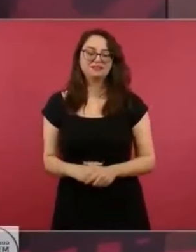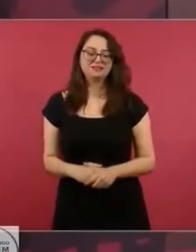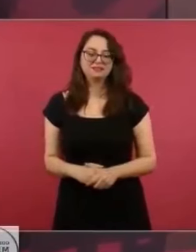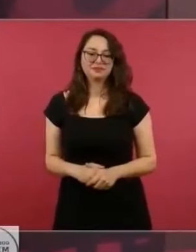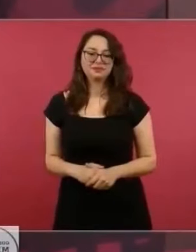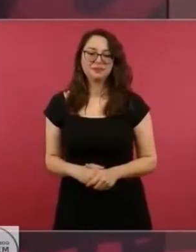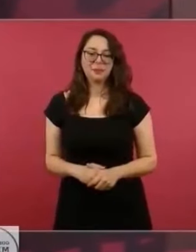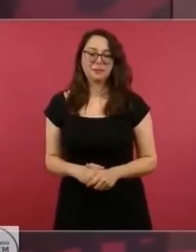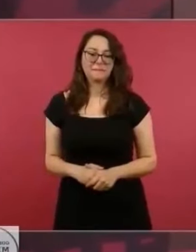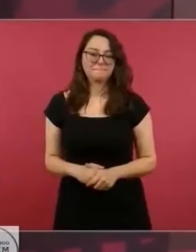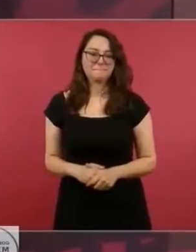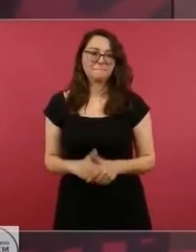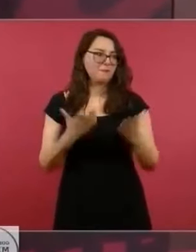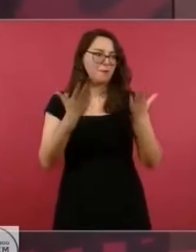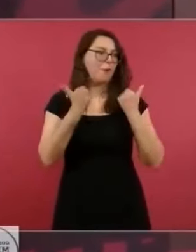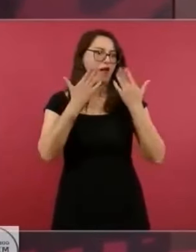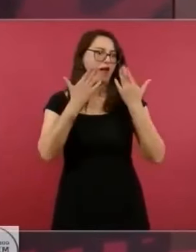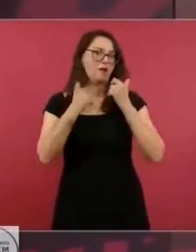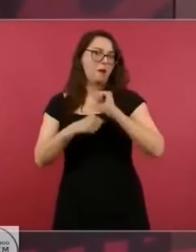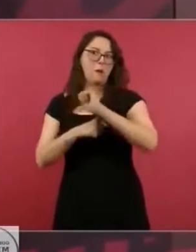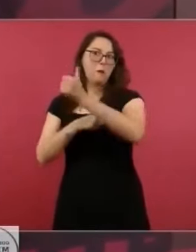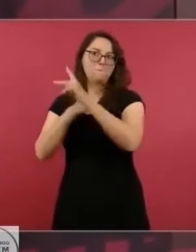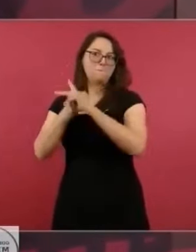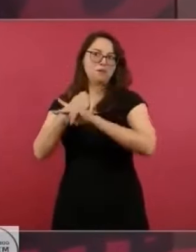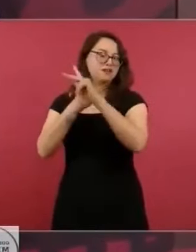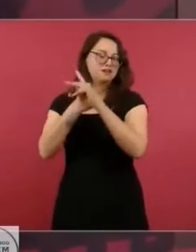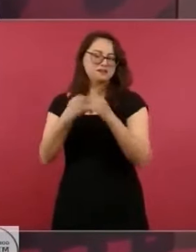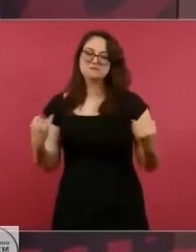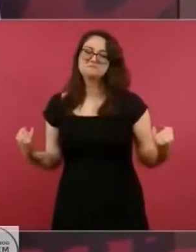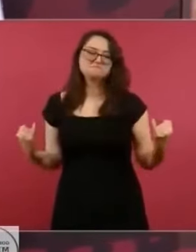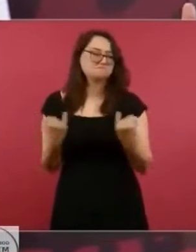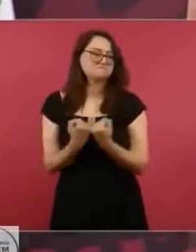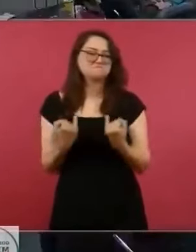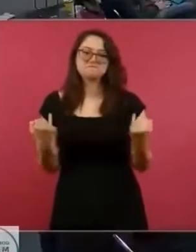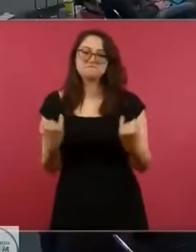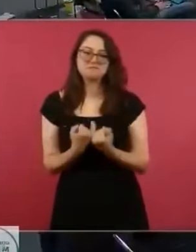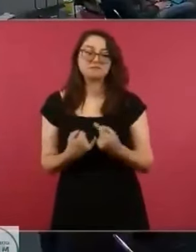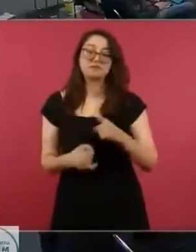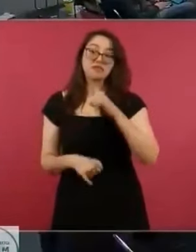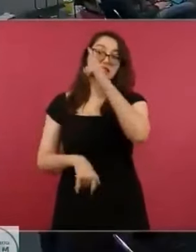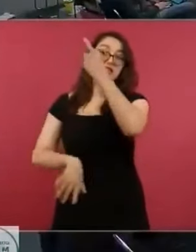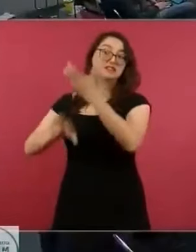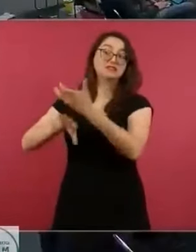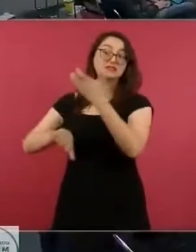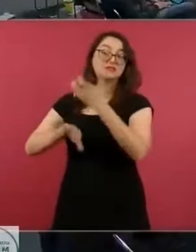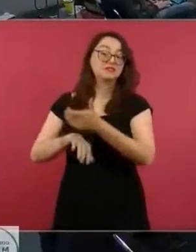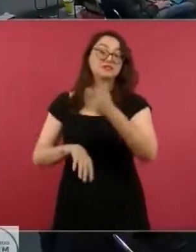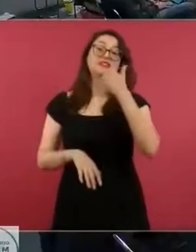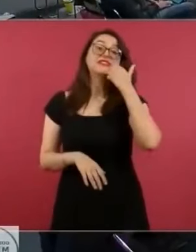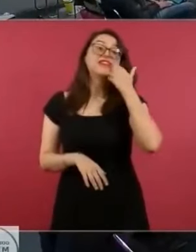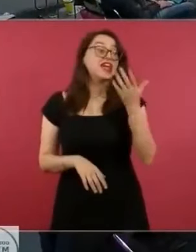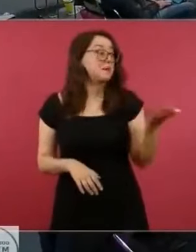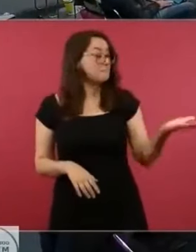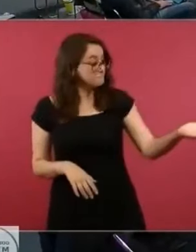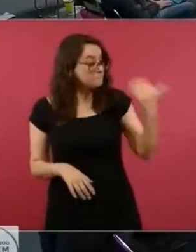Son únicos, son los preferidos en Estados Unidos en todas partes.